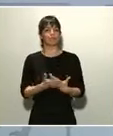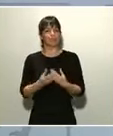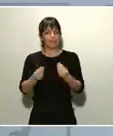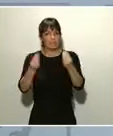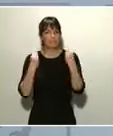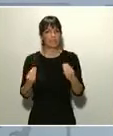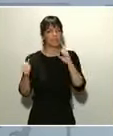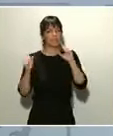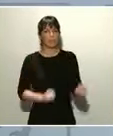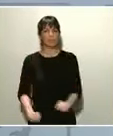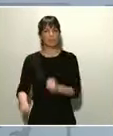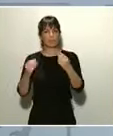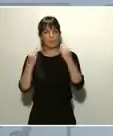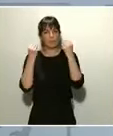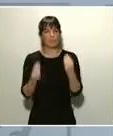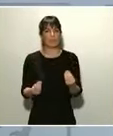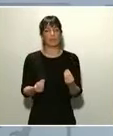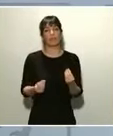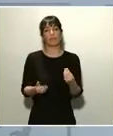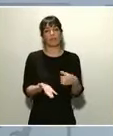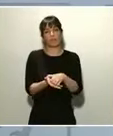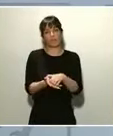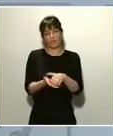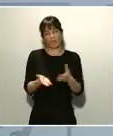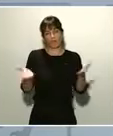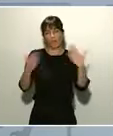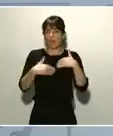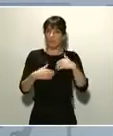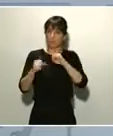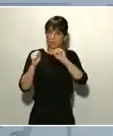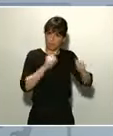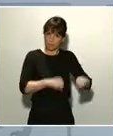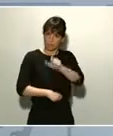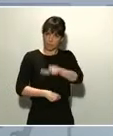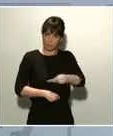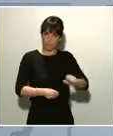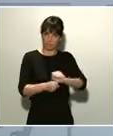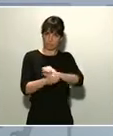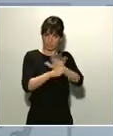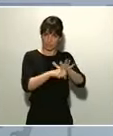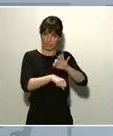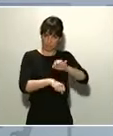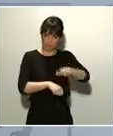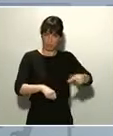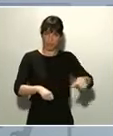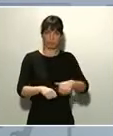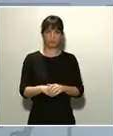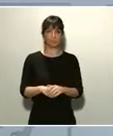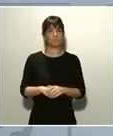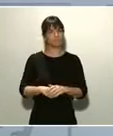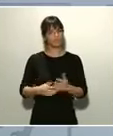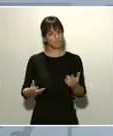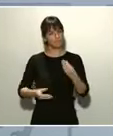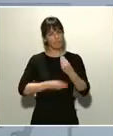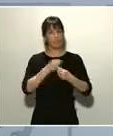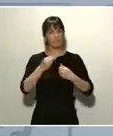y, sin duda alguna, proteger también a los enfermos del coronavirus. Lo estamos haciendo. Estamos compitiendo en un mercado absolutamente